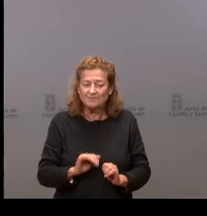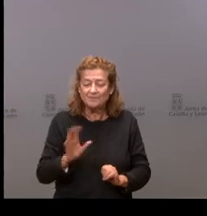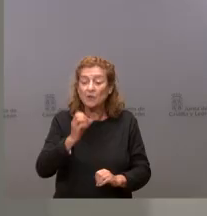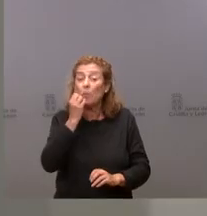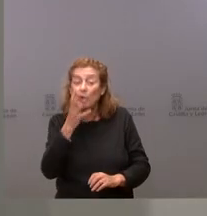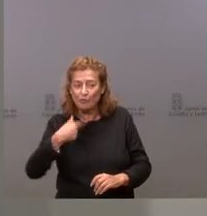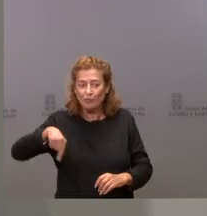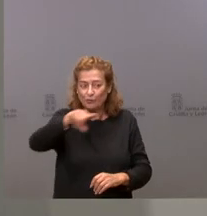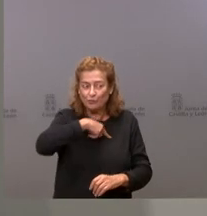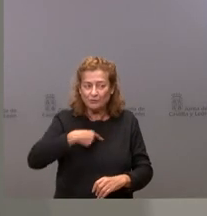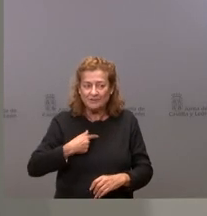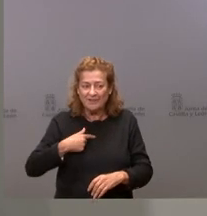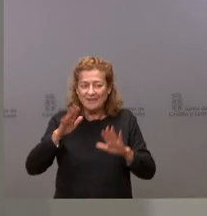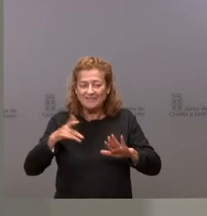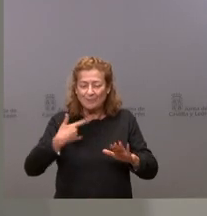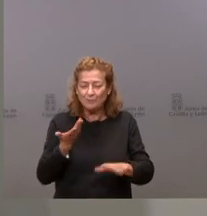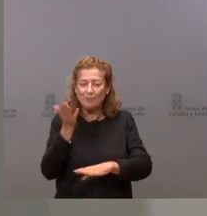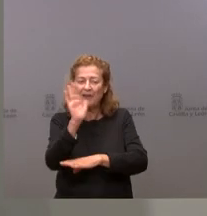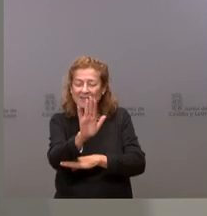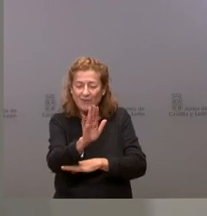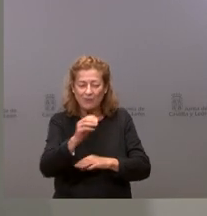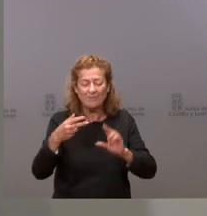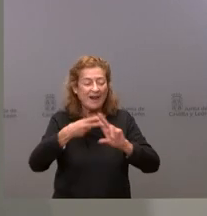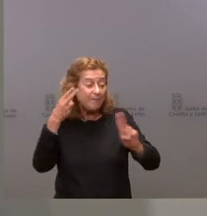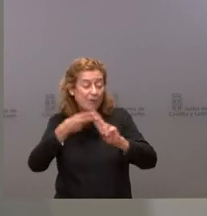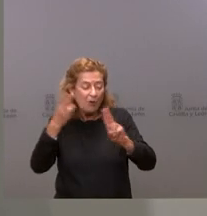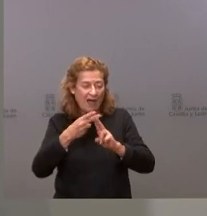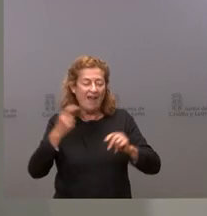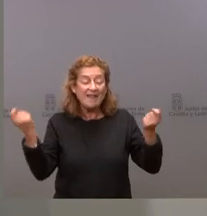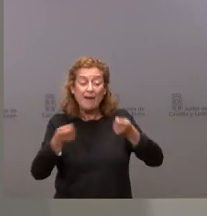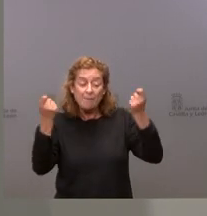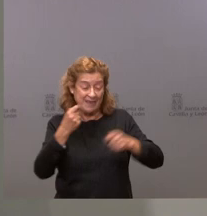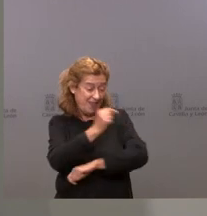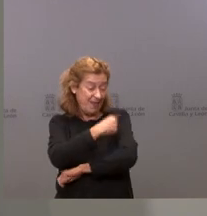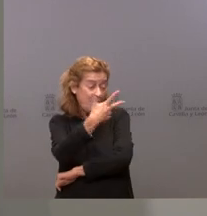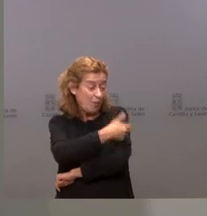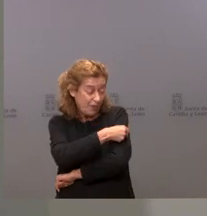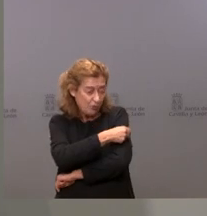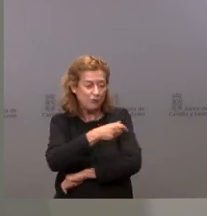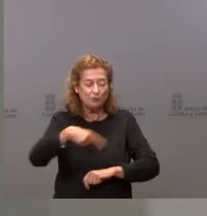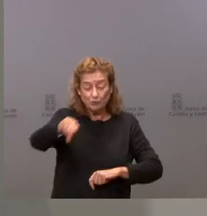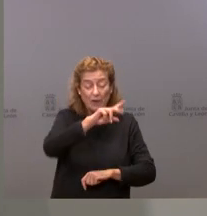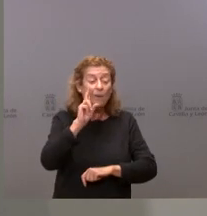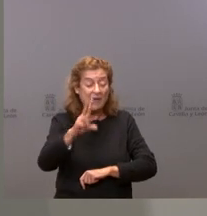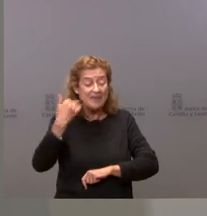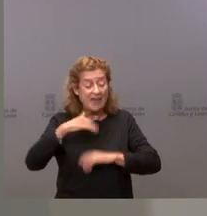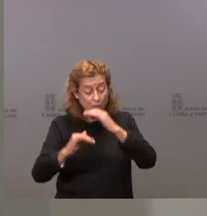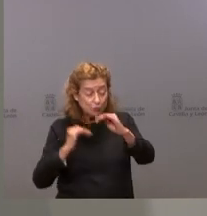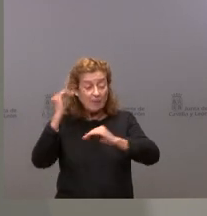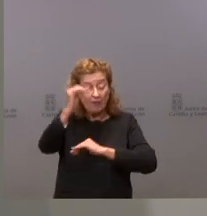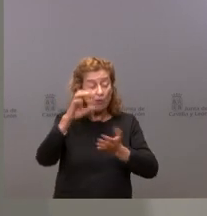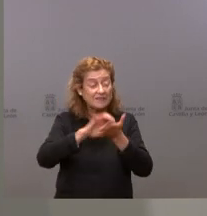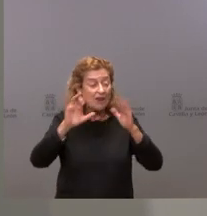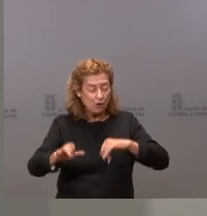nosotros lo que estamos planteando es el acelerar la campaña de vacunación. Ustedes ven que ya hemos superado en Castilla y León los objetivos que se